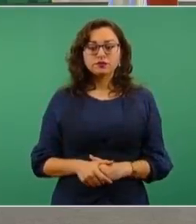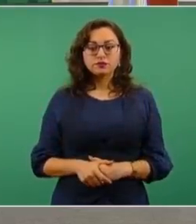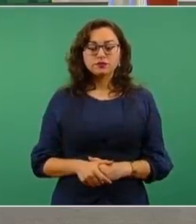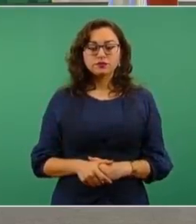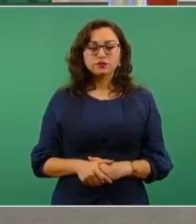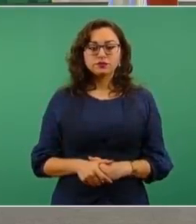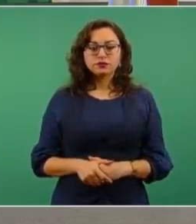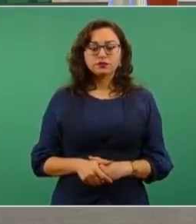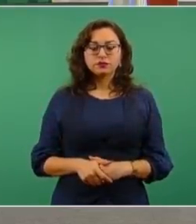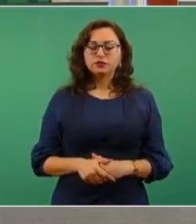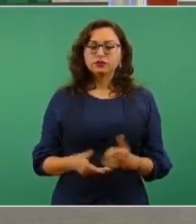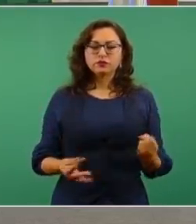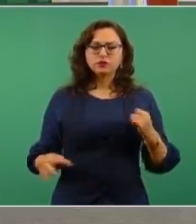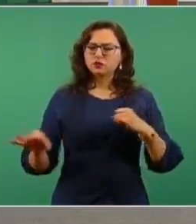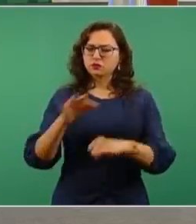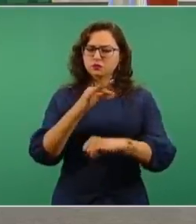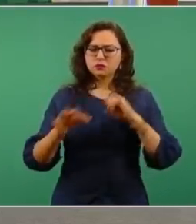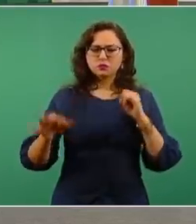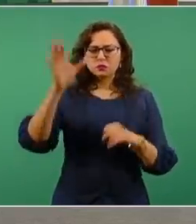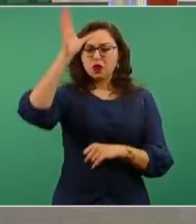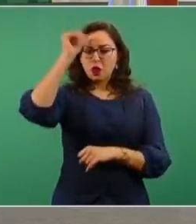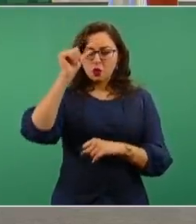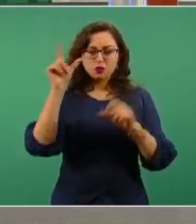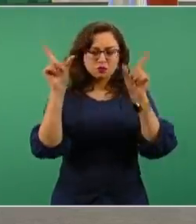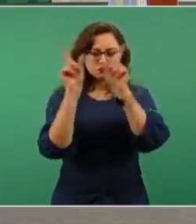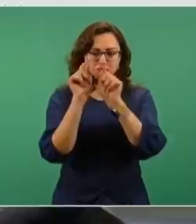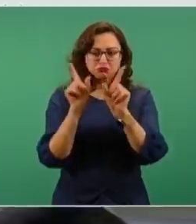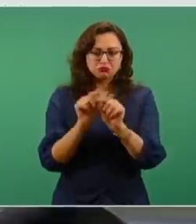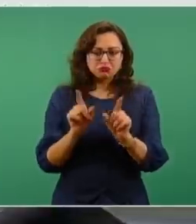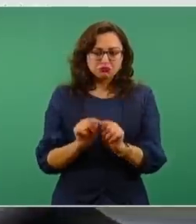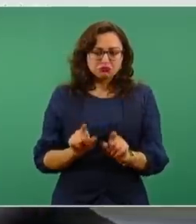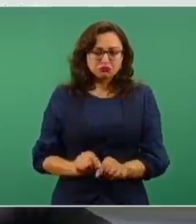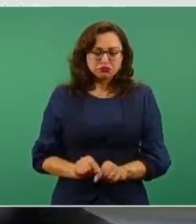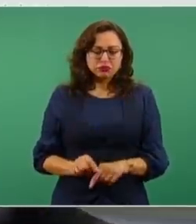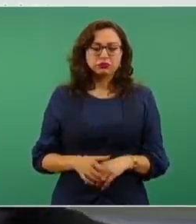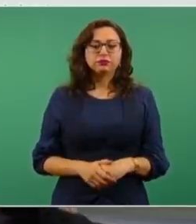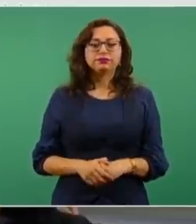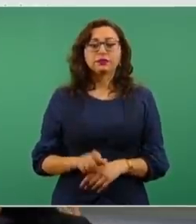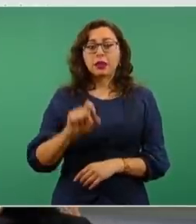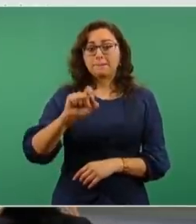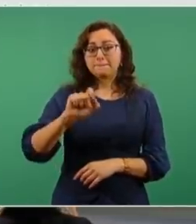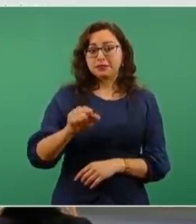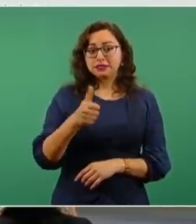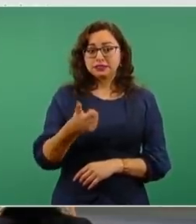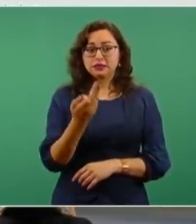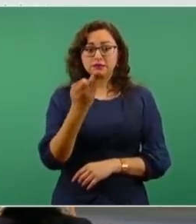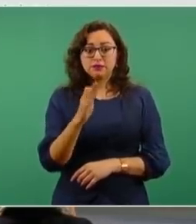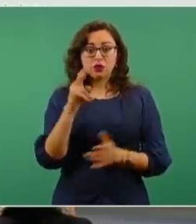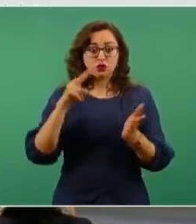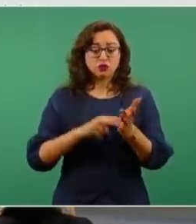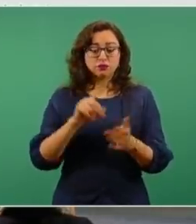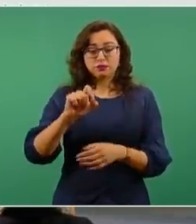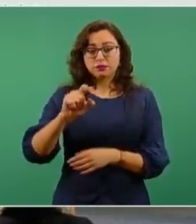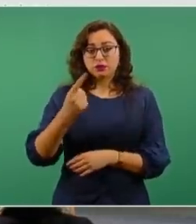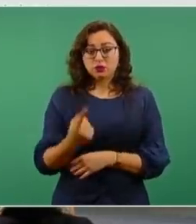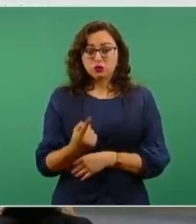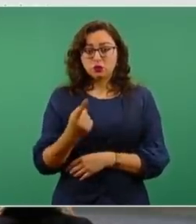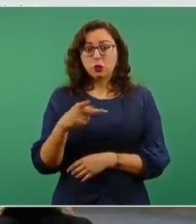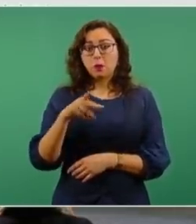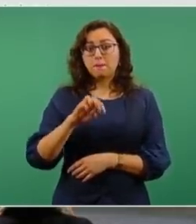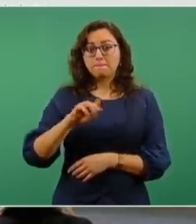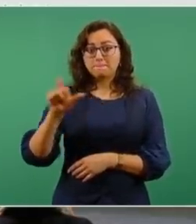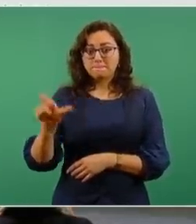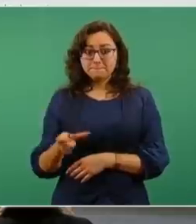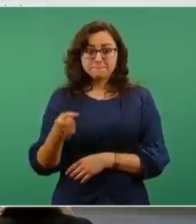Estos son los acuerdos finales a manera de resumen. El 26 de febrero del 21, Pemex y la